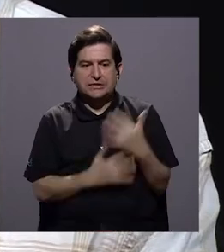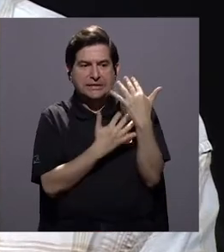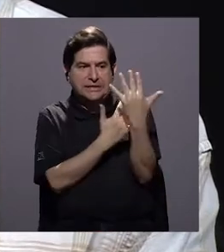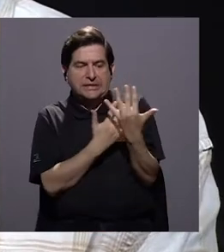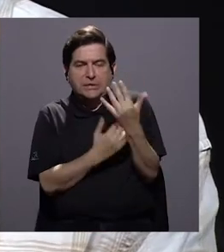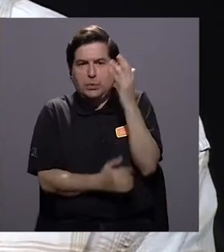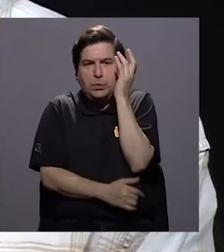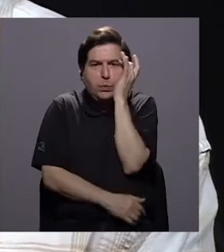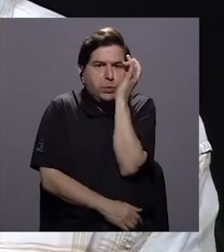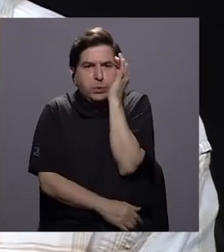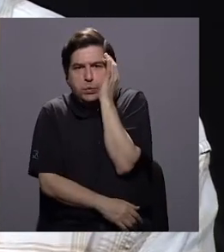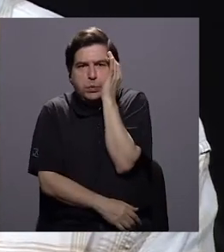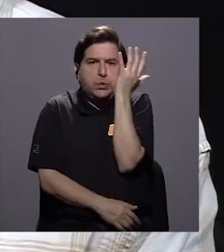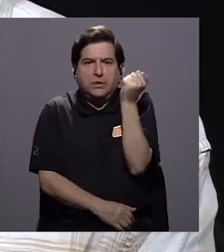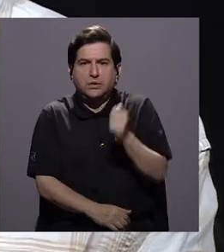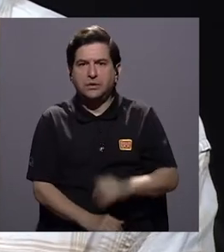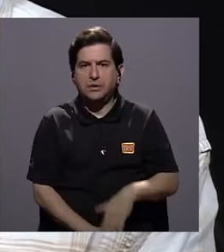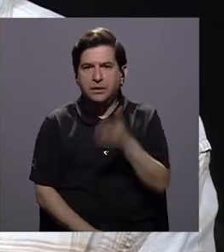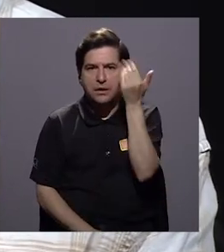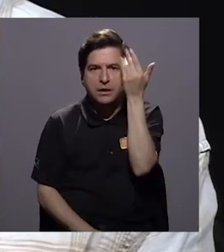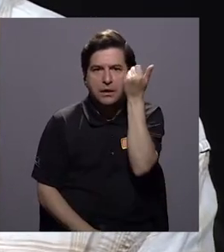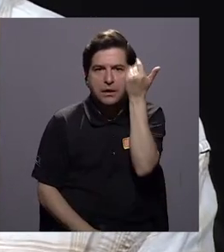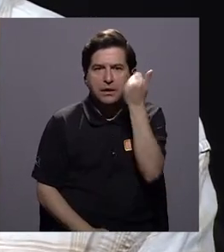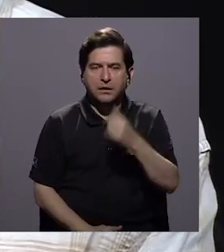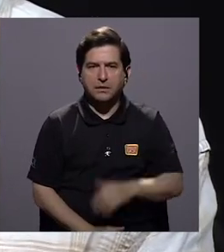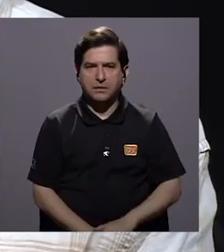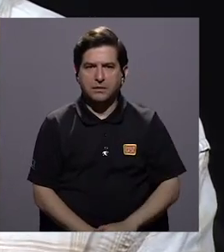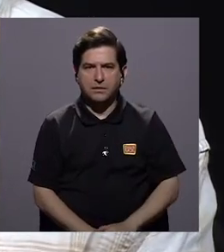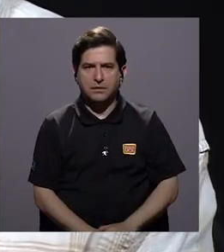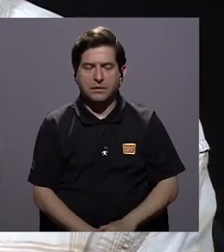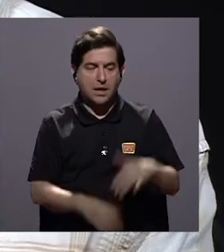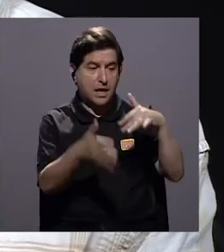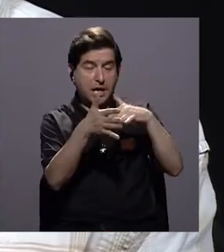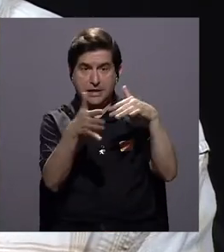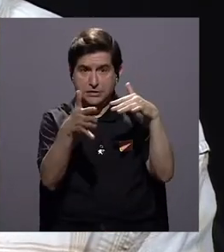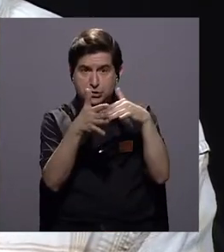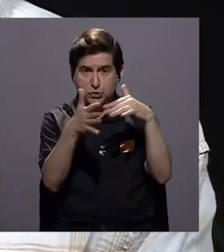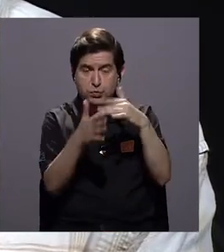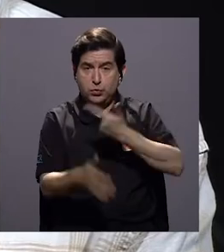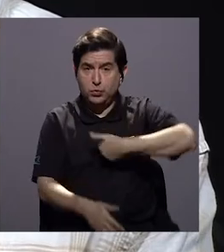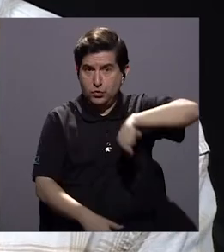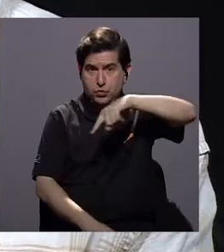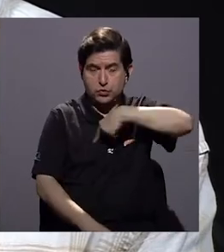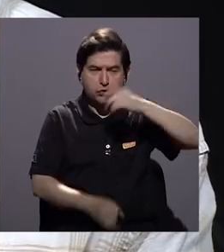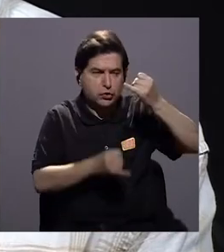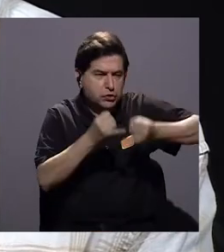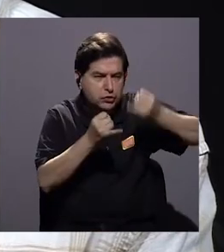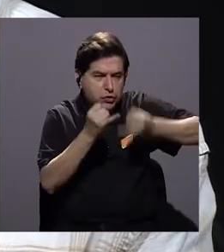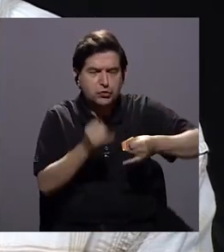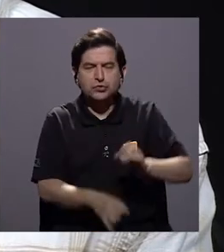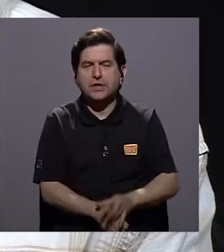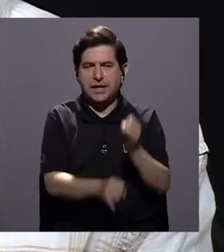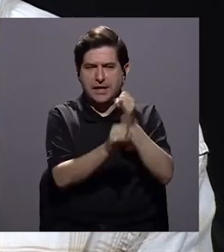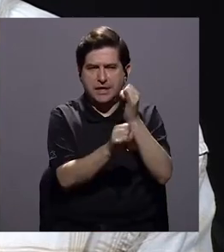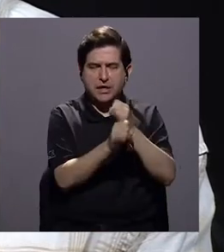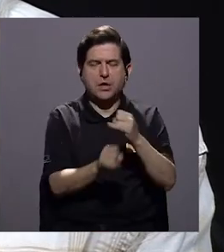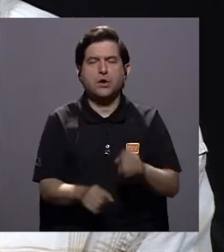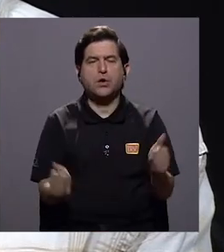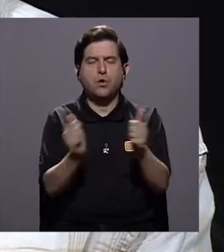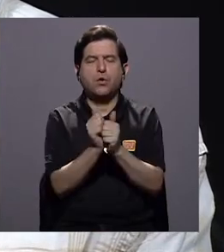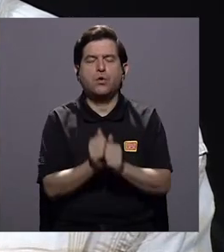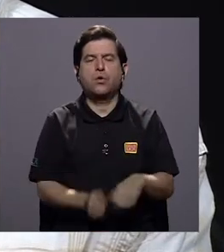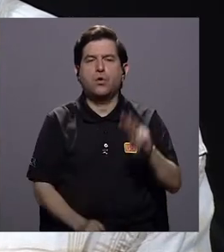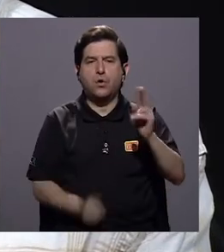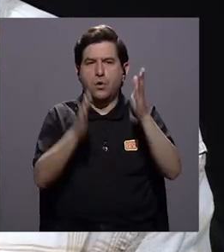muy preocupante porque en unos estudios que acabamos de terminar en el Instituto con un